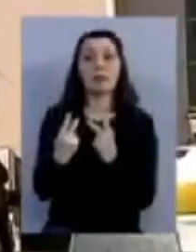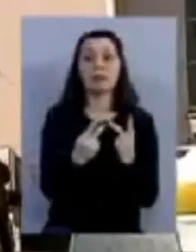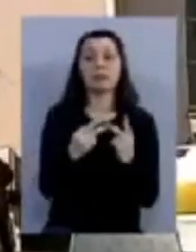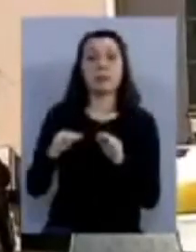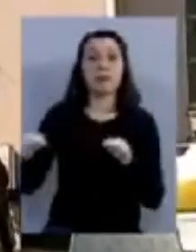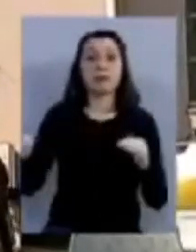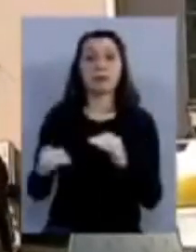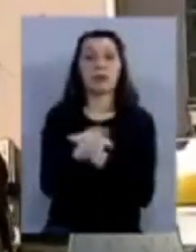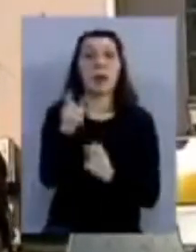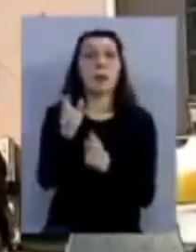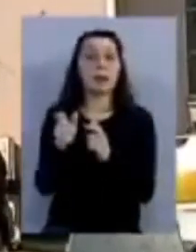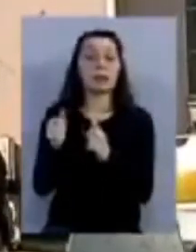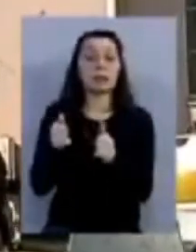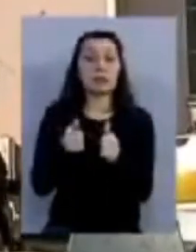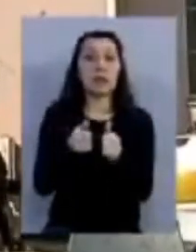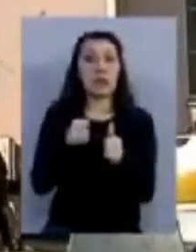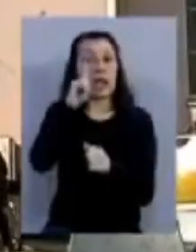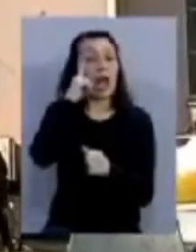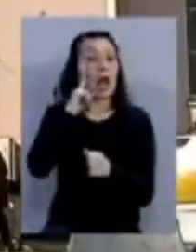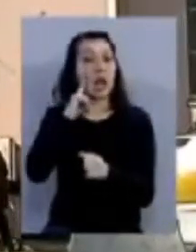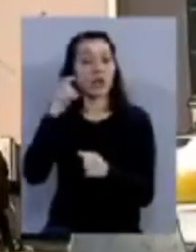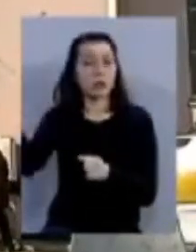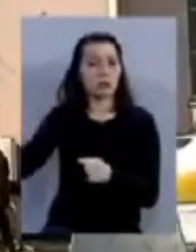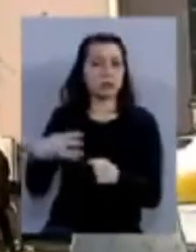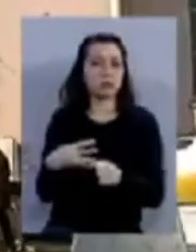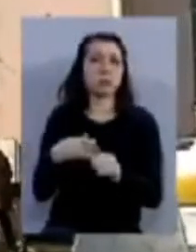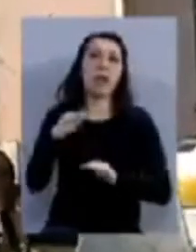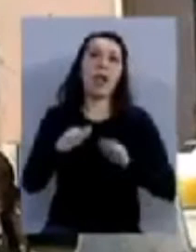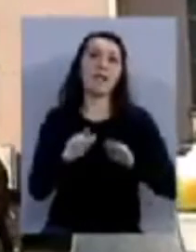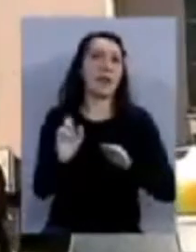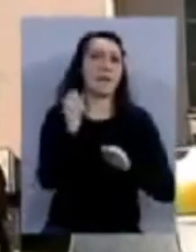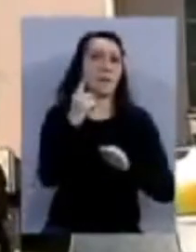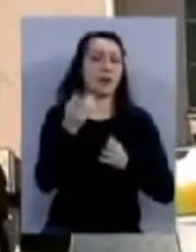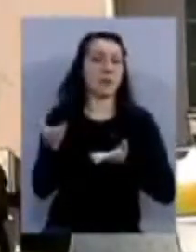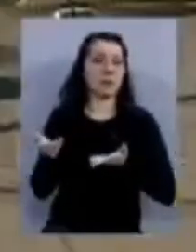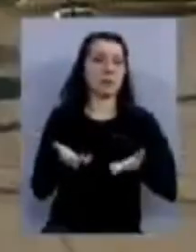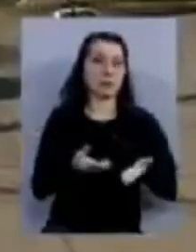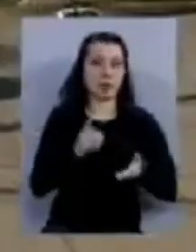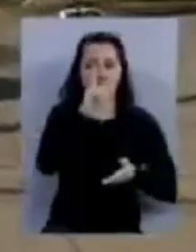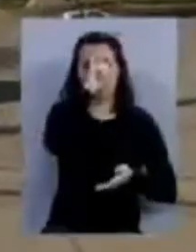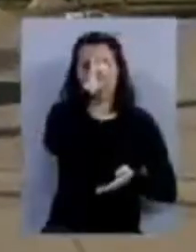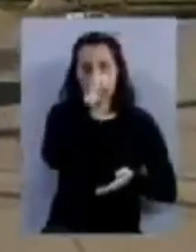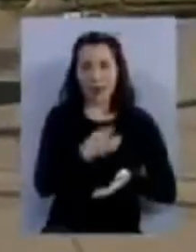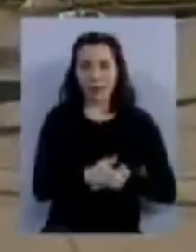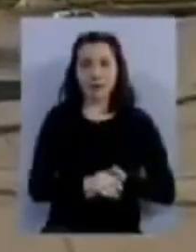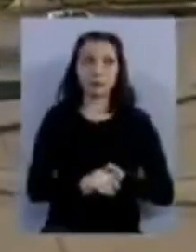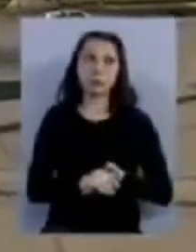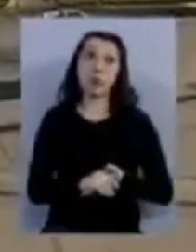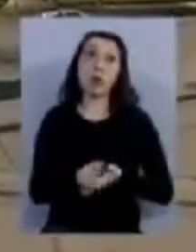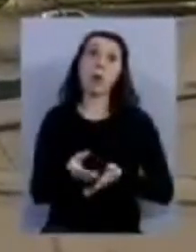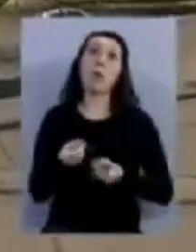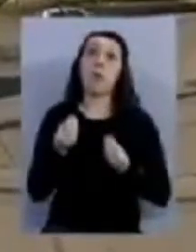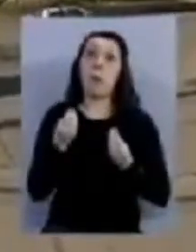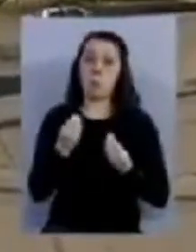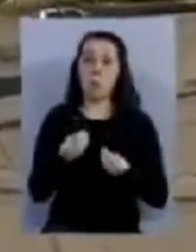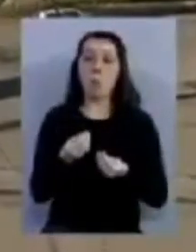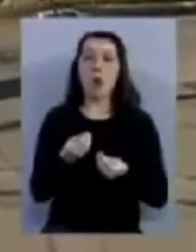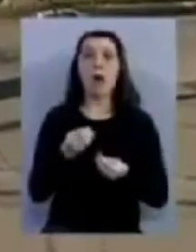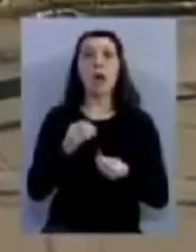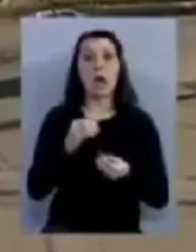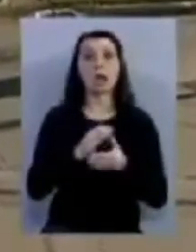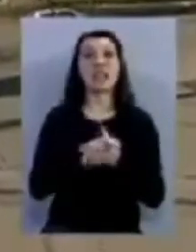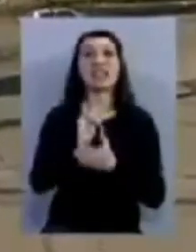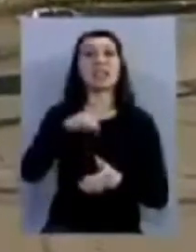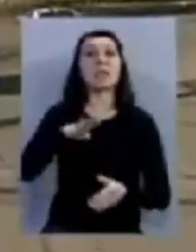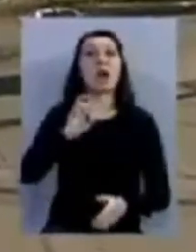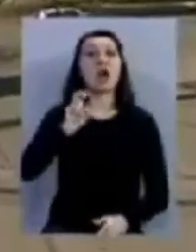los pacientes heridos llegan muchas veces como primera atención aquí al hospital. Ah, sería muy bueno porque aparte que Chimbaroco está